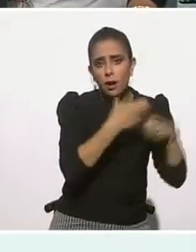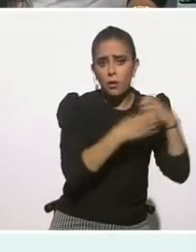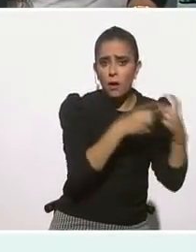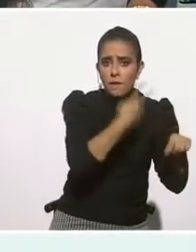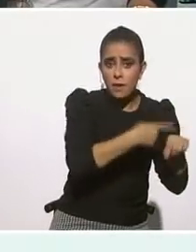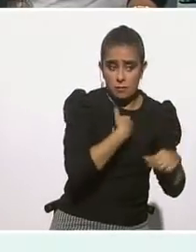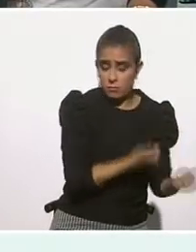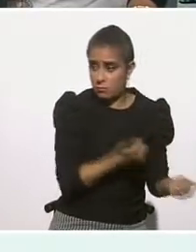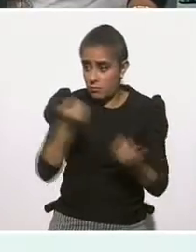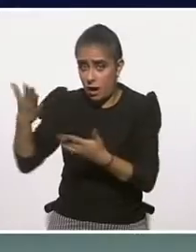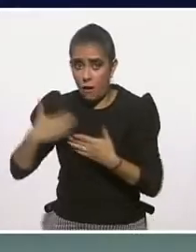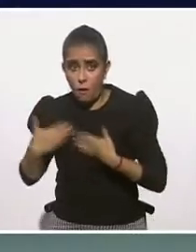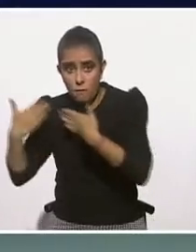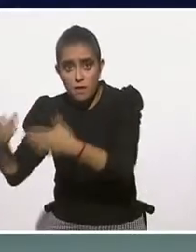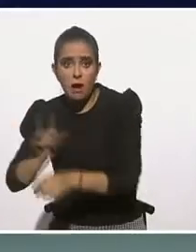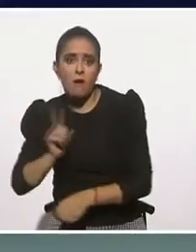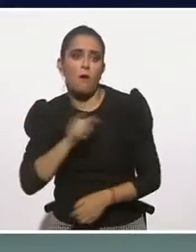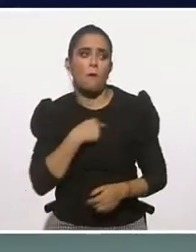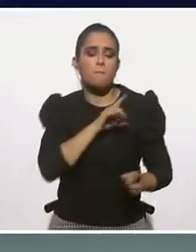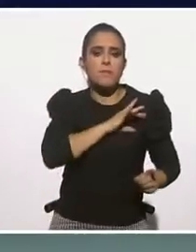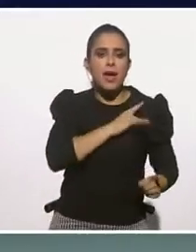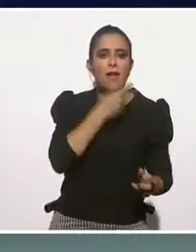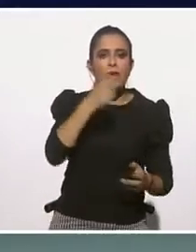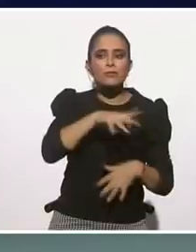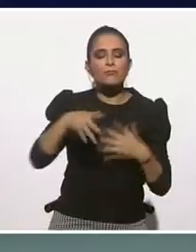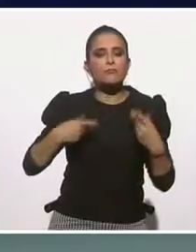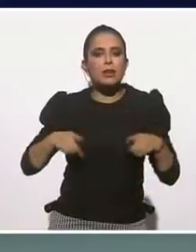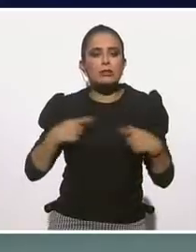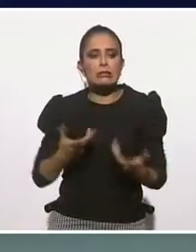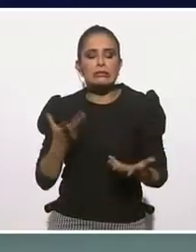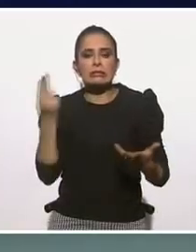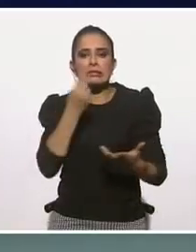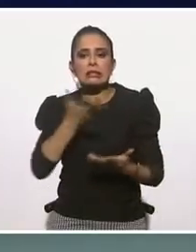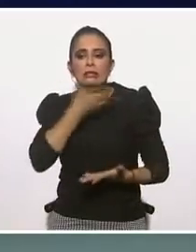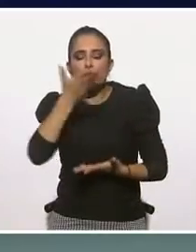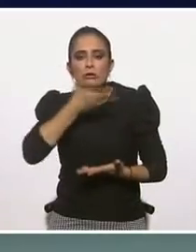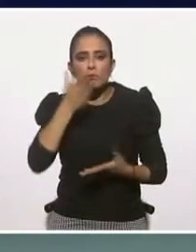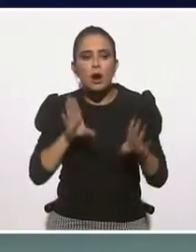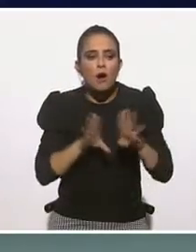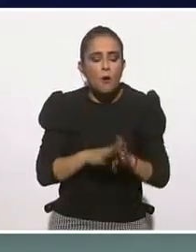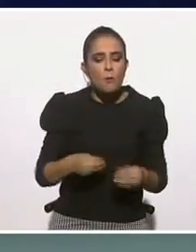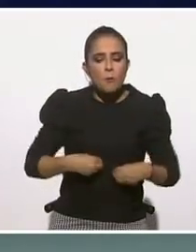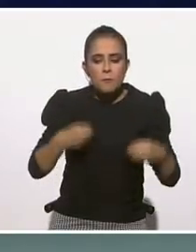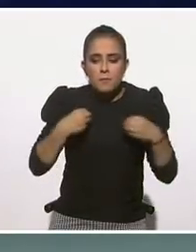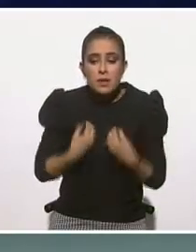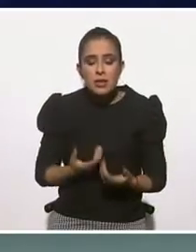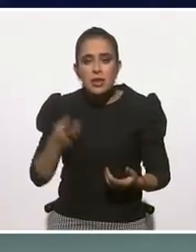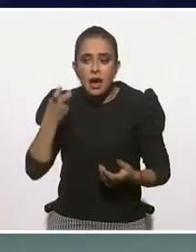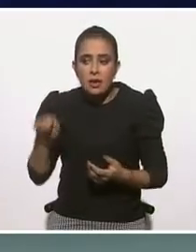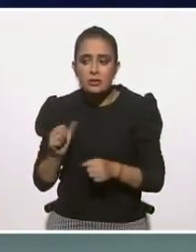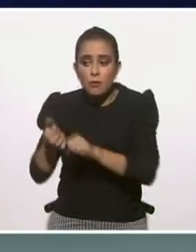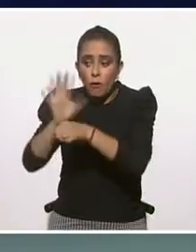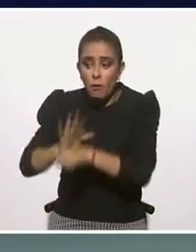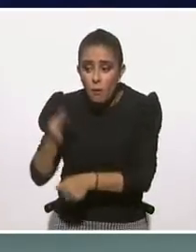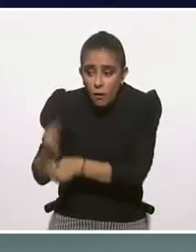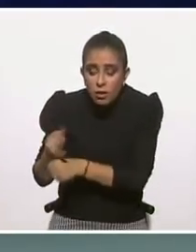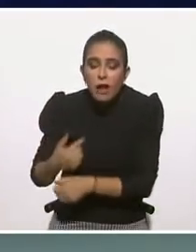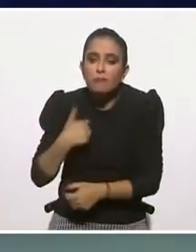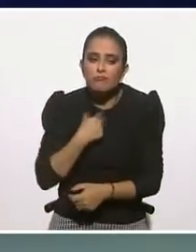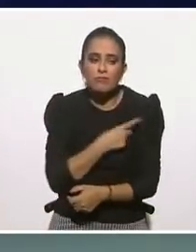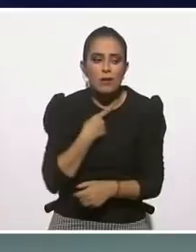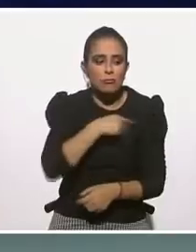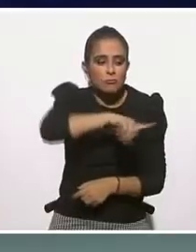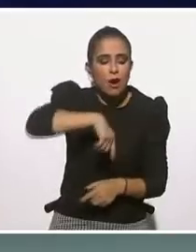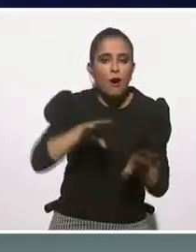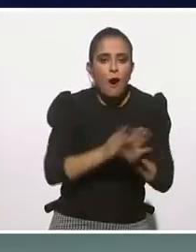a veces nuestra primera respuesta culturalmente es empezar a adaptarme para ver cuál es la mejor solución, y empezar a apropiarme de forma realista, incluso exponer en la